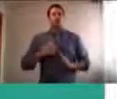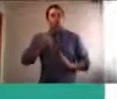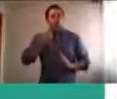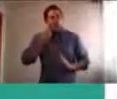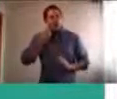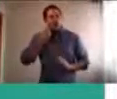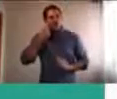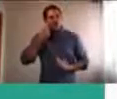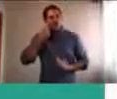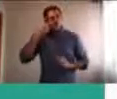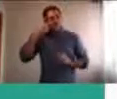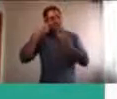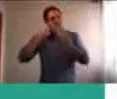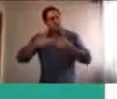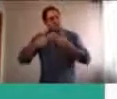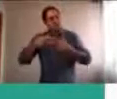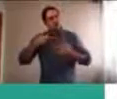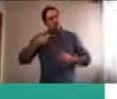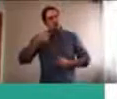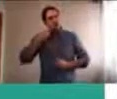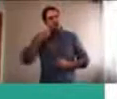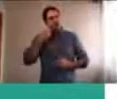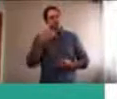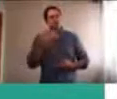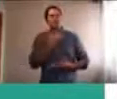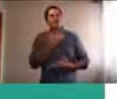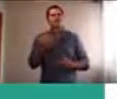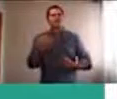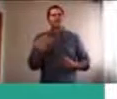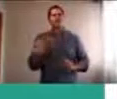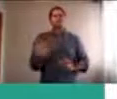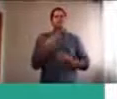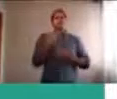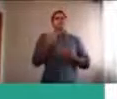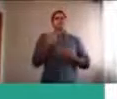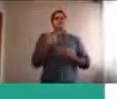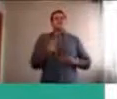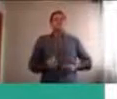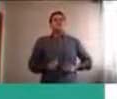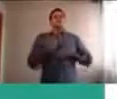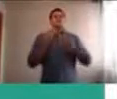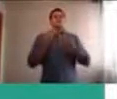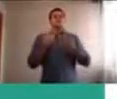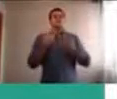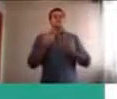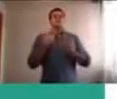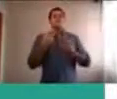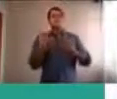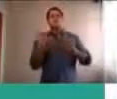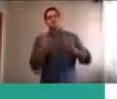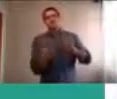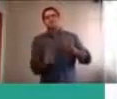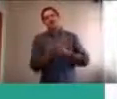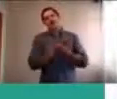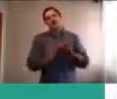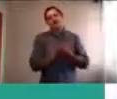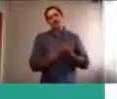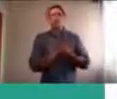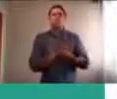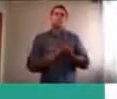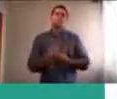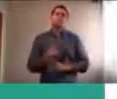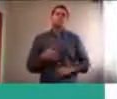partir de ahí, poder manejarlos, con mayor asertividad, pusimos una lista, ejemplos, que me digan, que no,